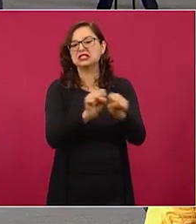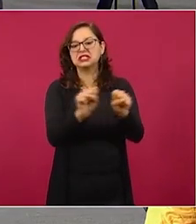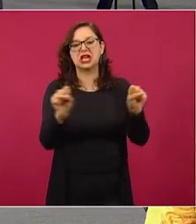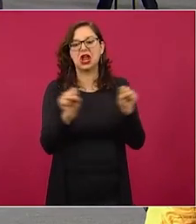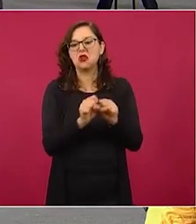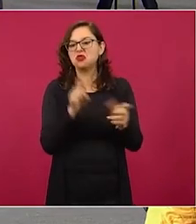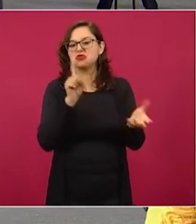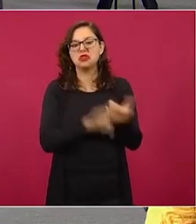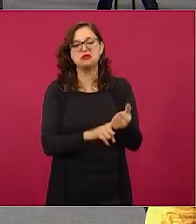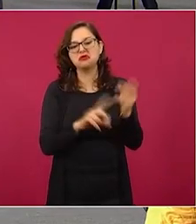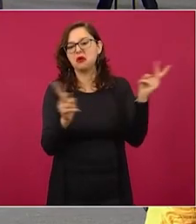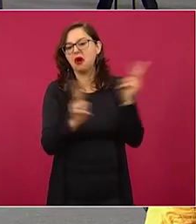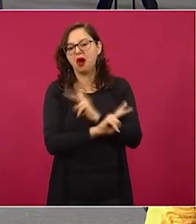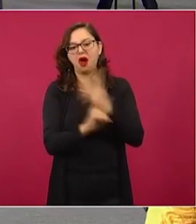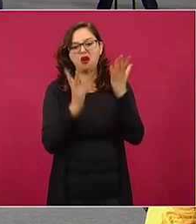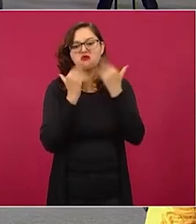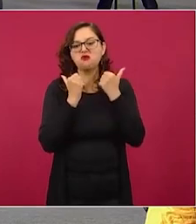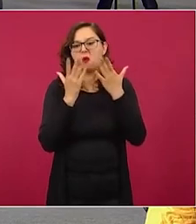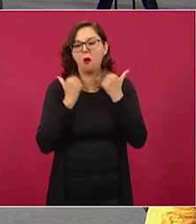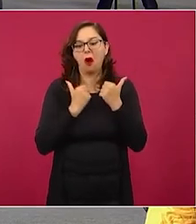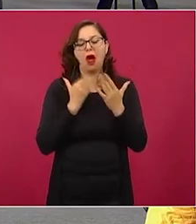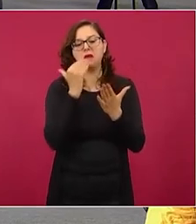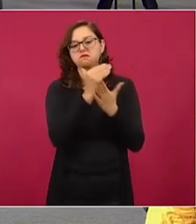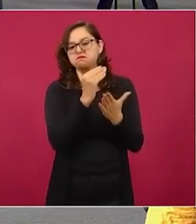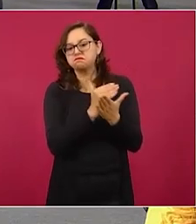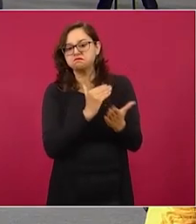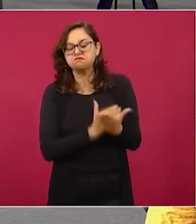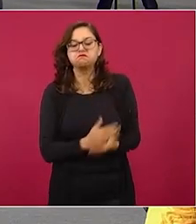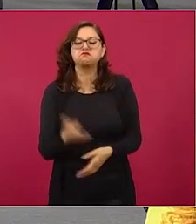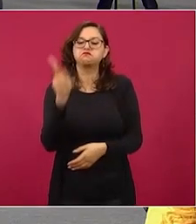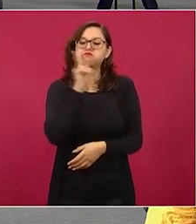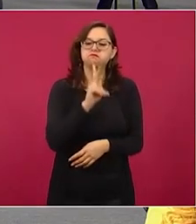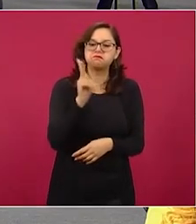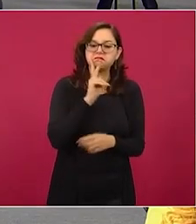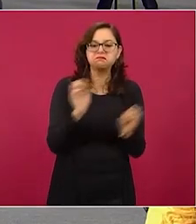sin protocolos, voluntad para hacer pruebas rutinarias.